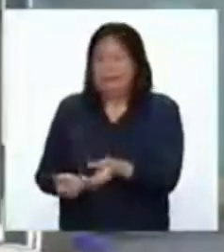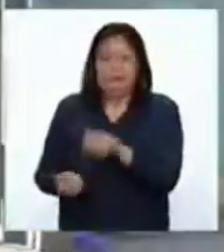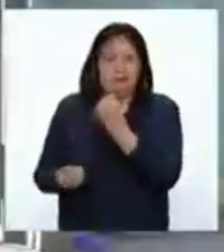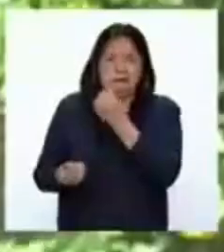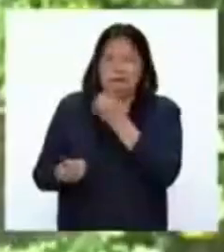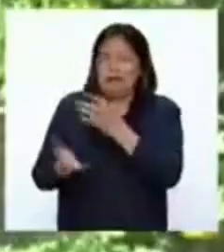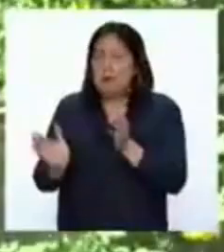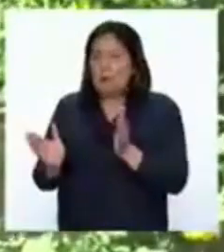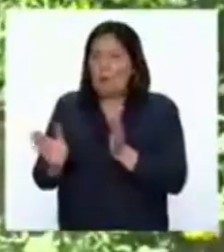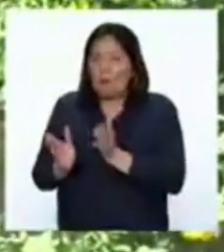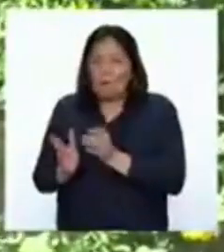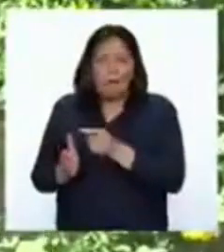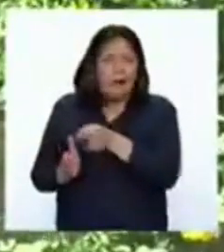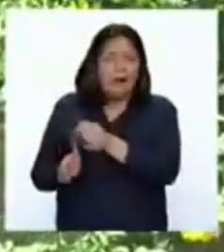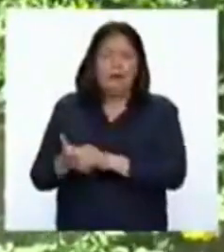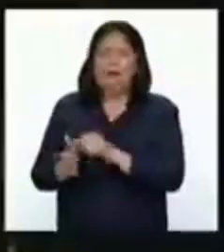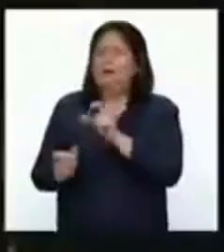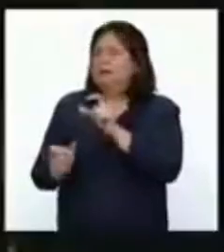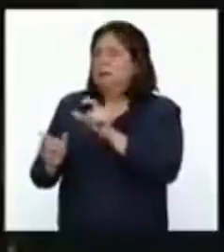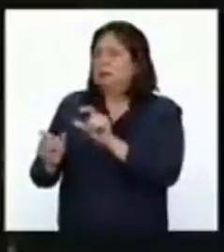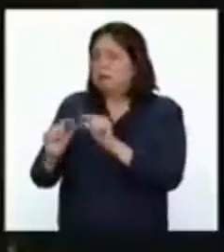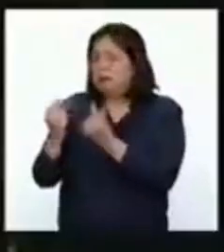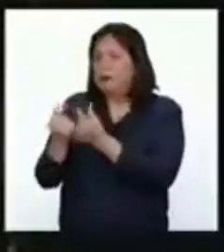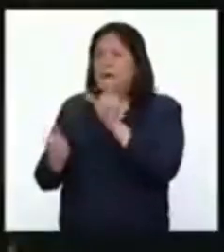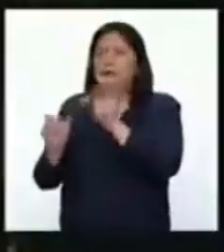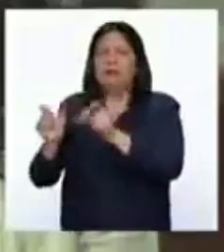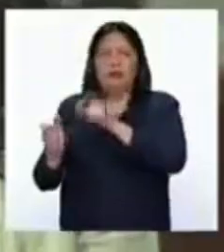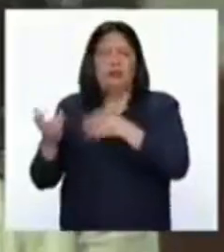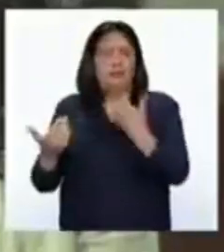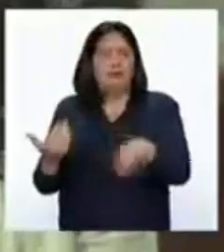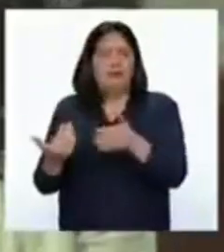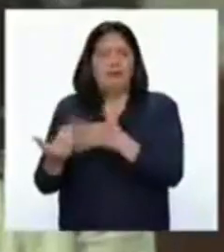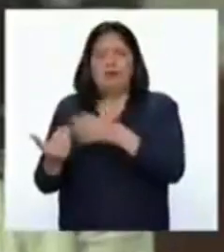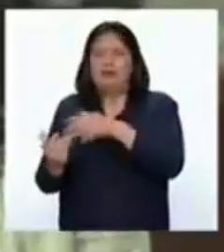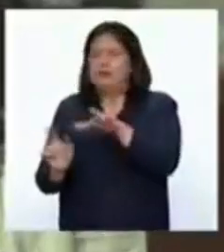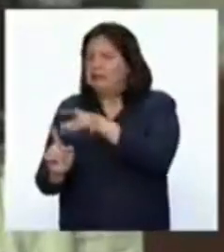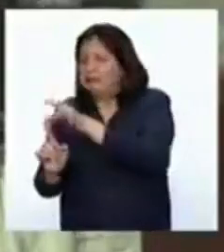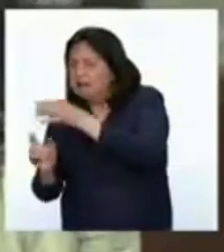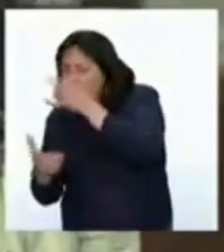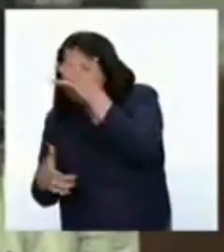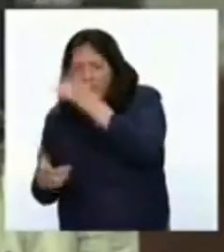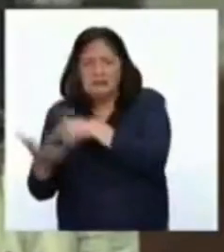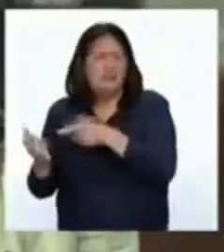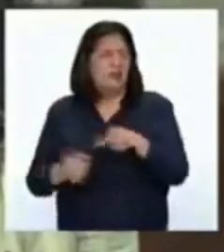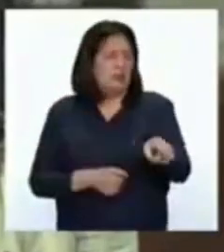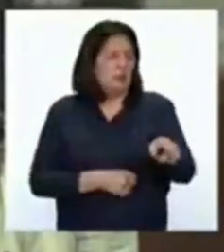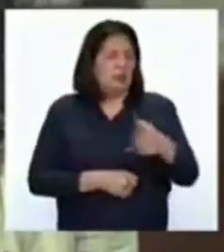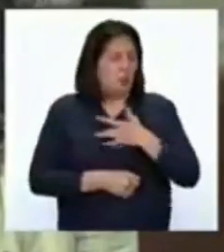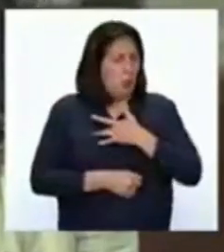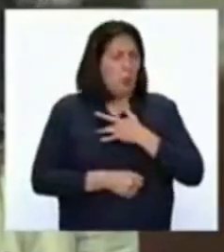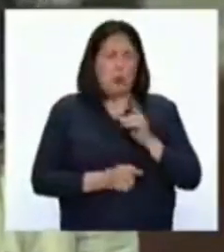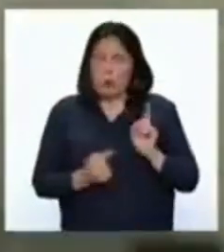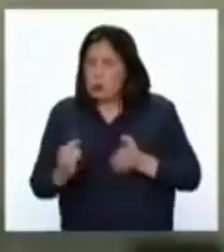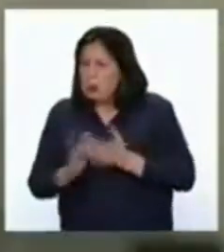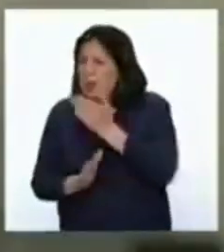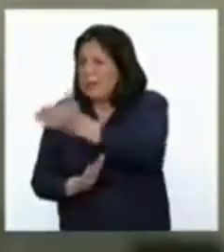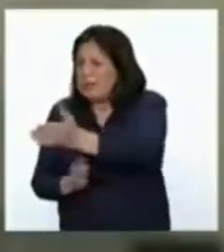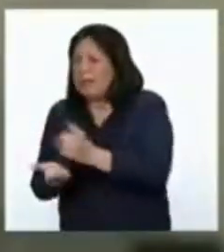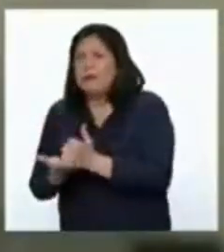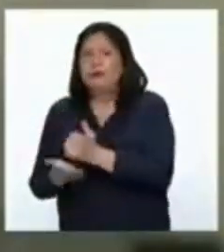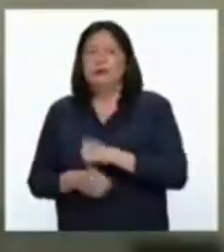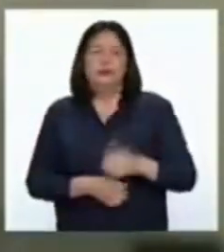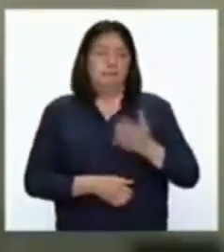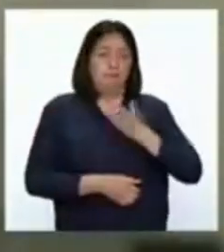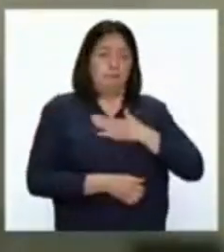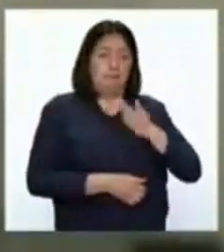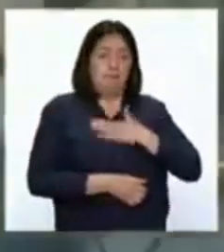en poblaciones más vulnerables. Entonces ella tenía siempre esa sensibilidad por el trabajo de campo. En mi